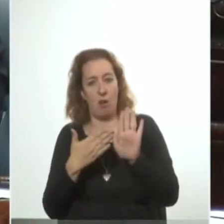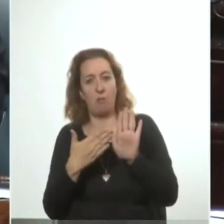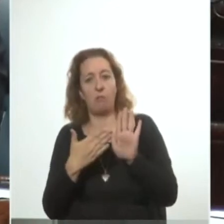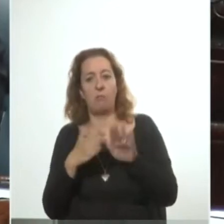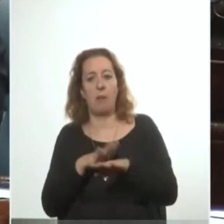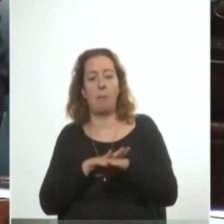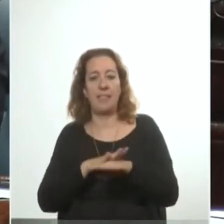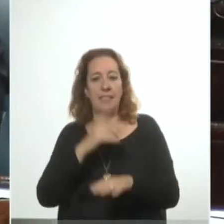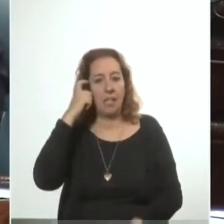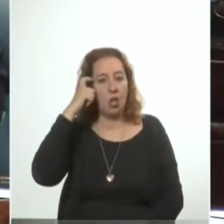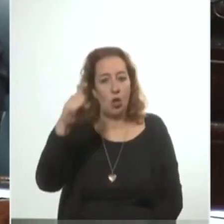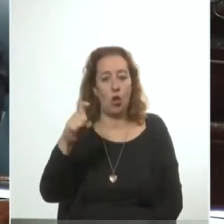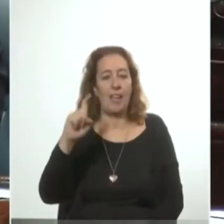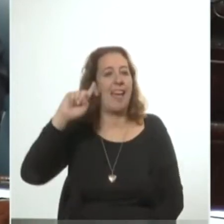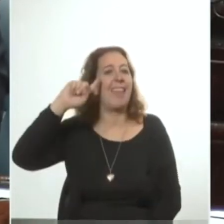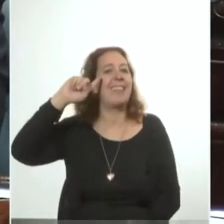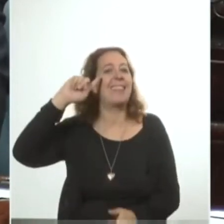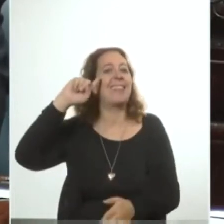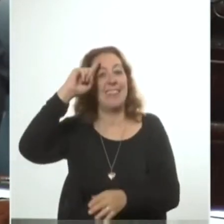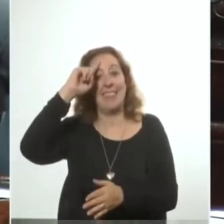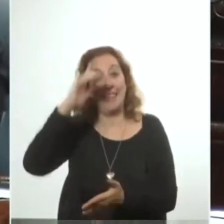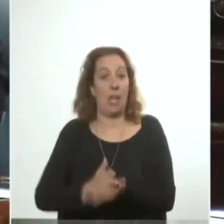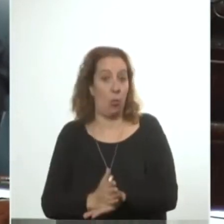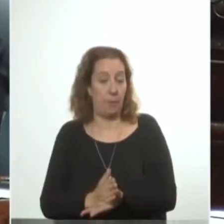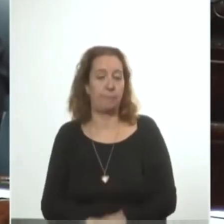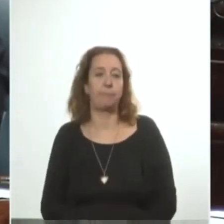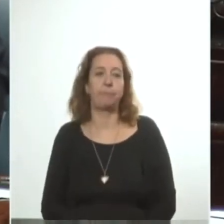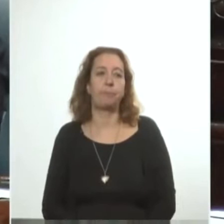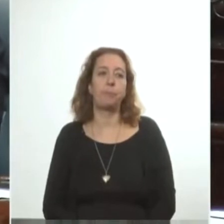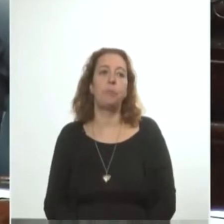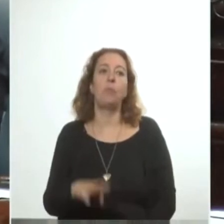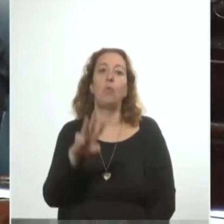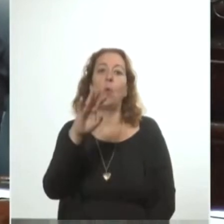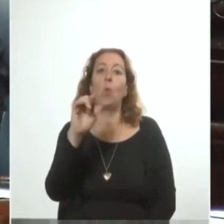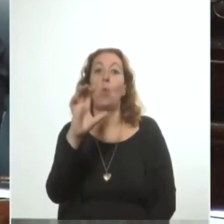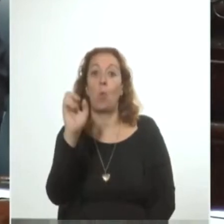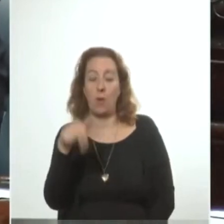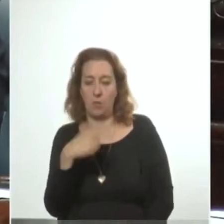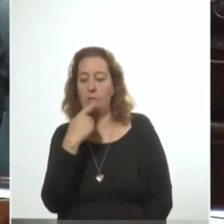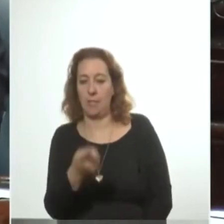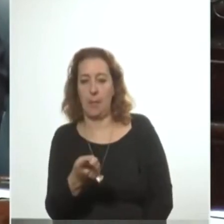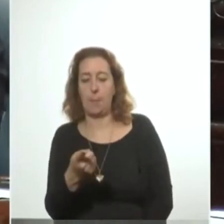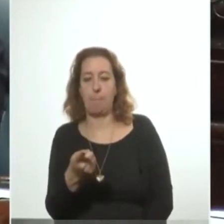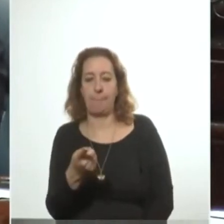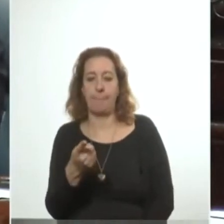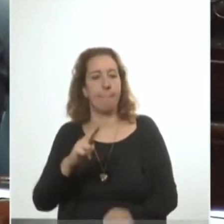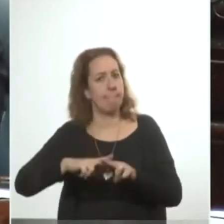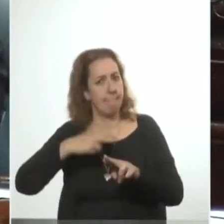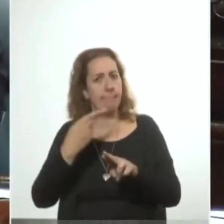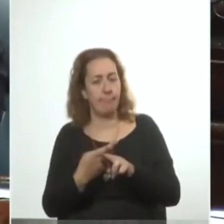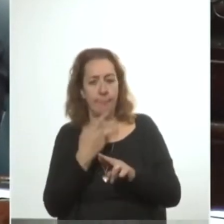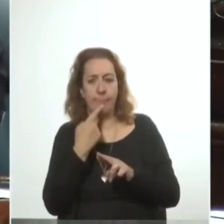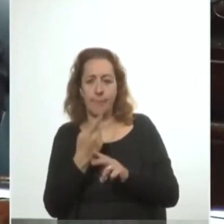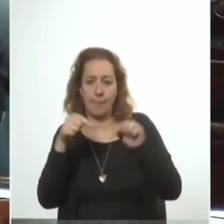ideológica de la dictadura en Ciernes. Wilson afirmaba en esa Cámara, reitero que esto que